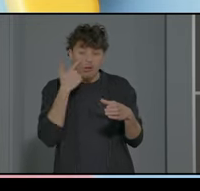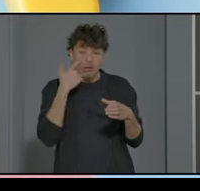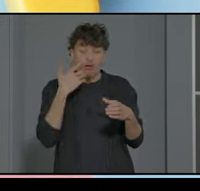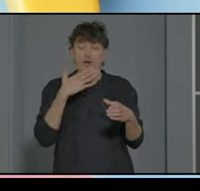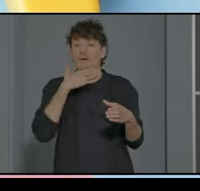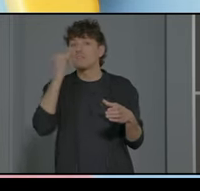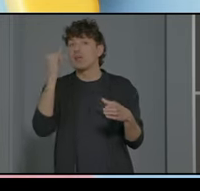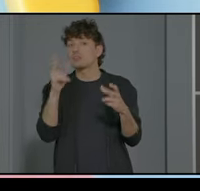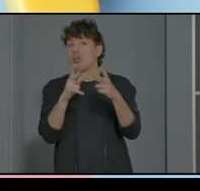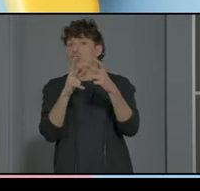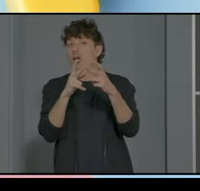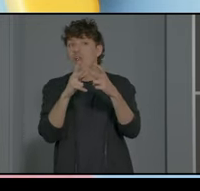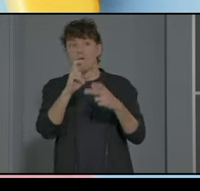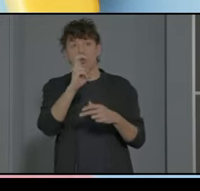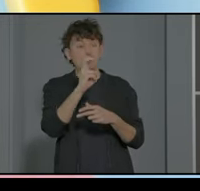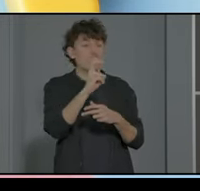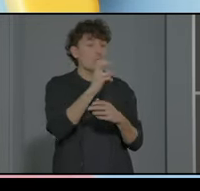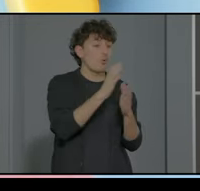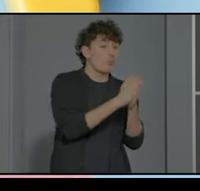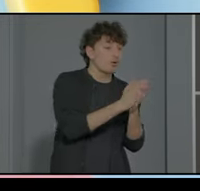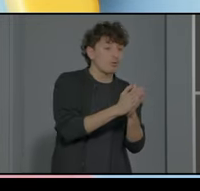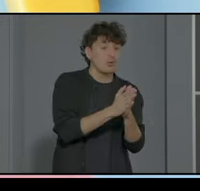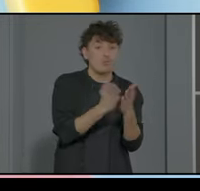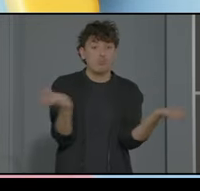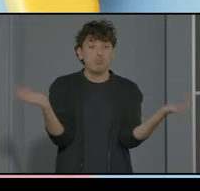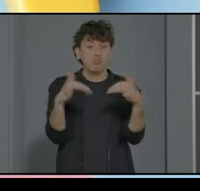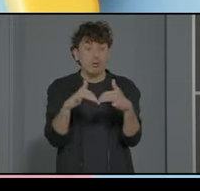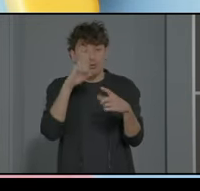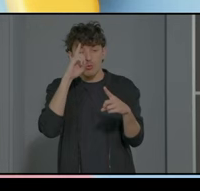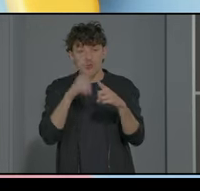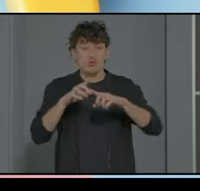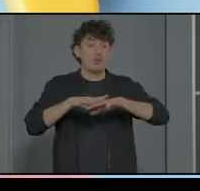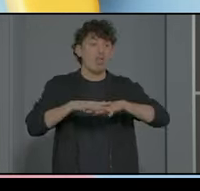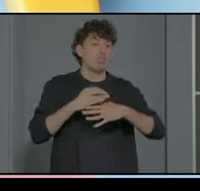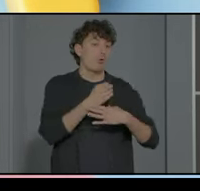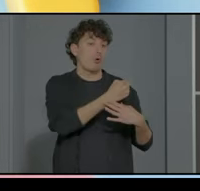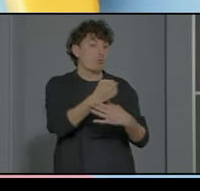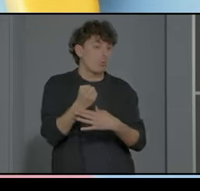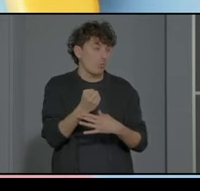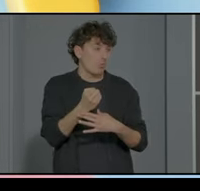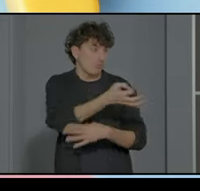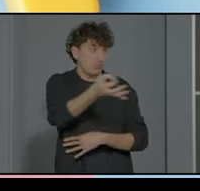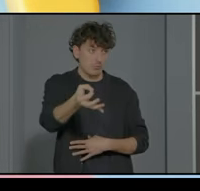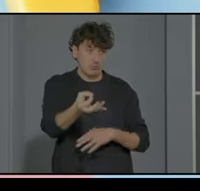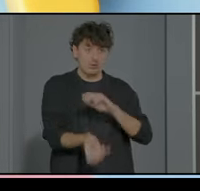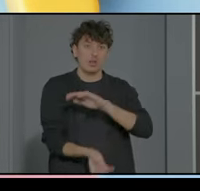con otros compañeros aunque no tengan para fortalecer esos vínculos y crear una red de apoyo adecuada